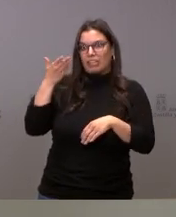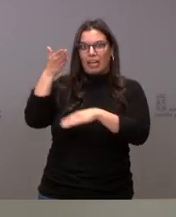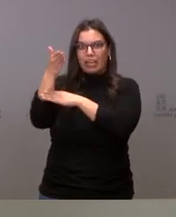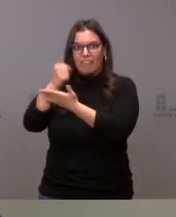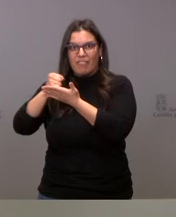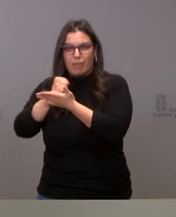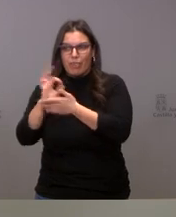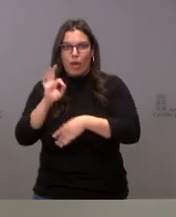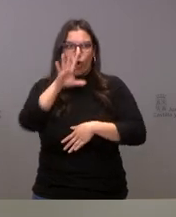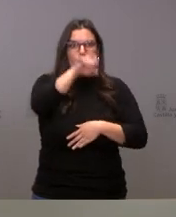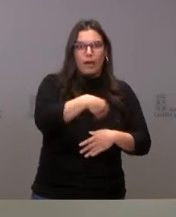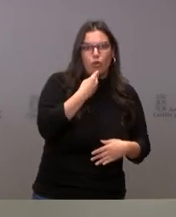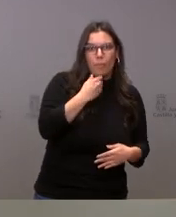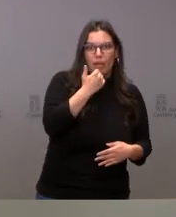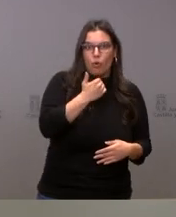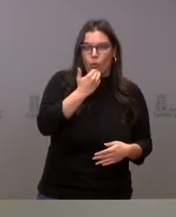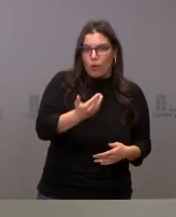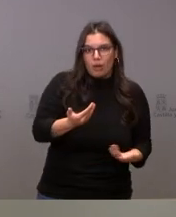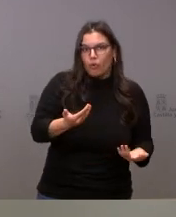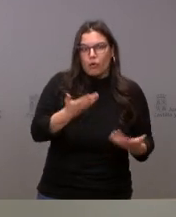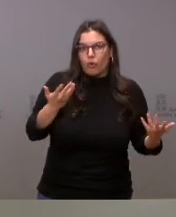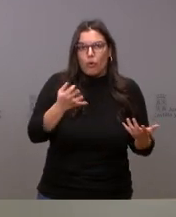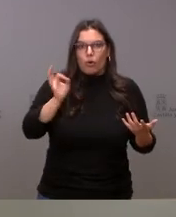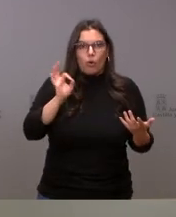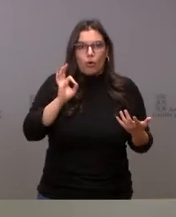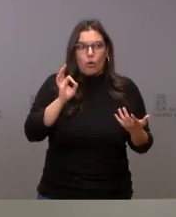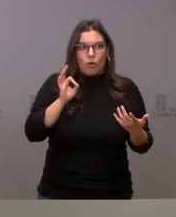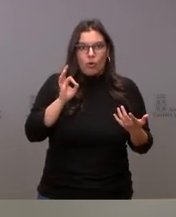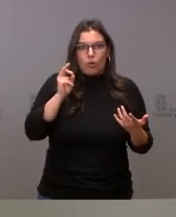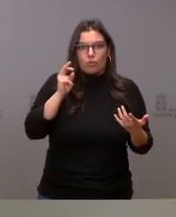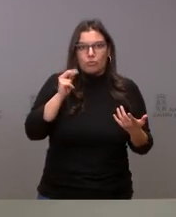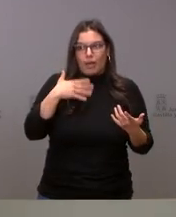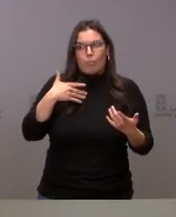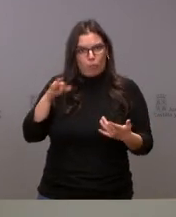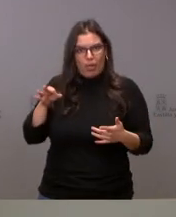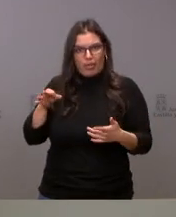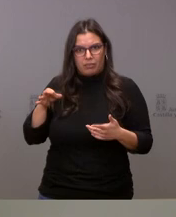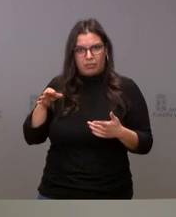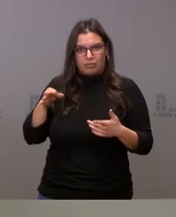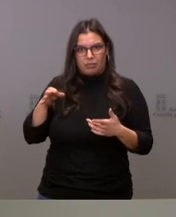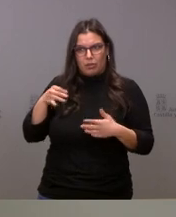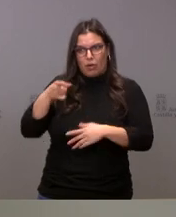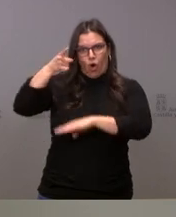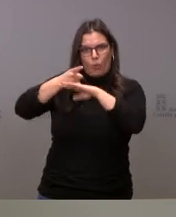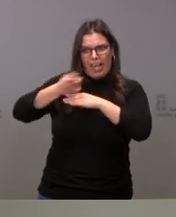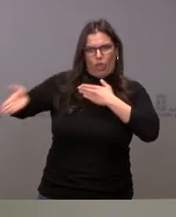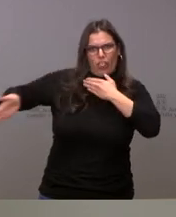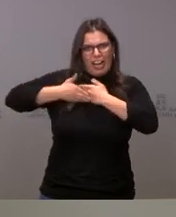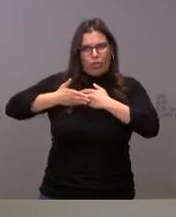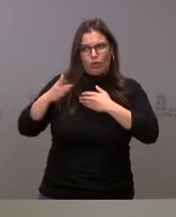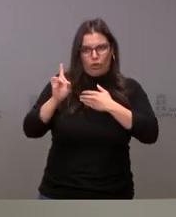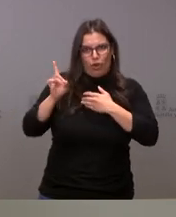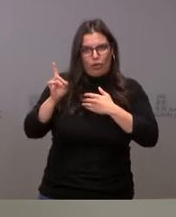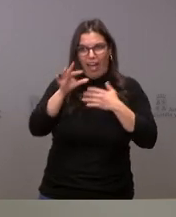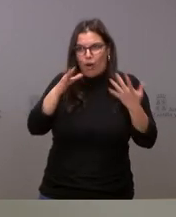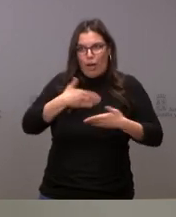comprar la alimentación o que tenga que acudir a algún otro derecho fundamental, puede salir de su casa a hacer ese